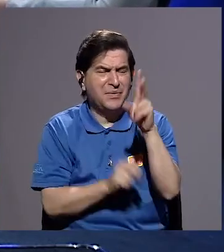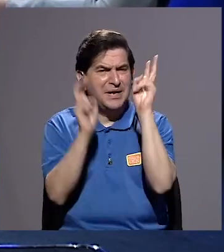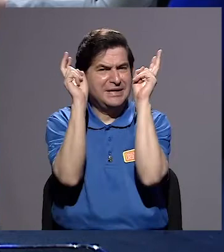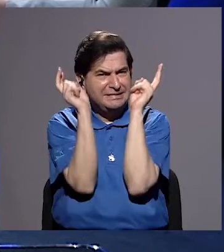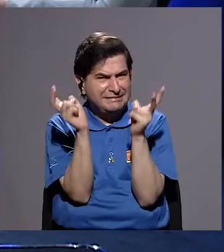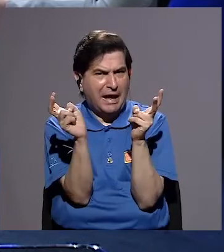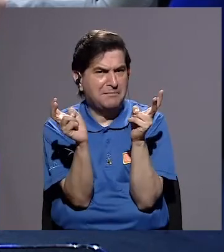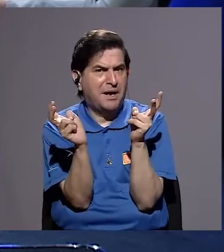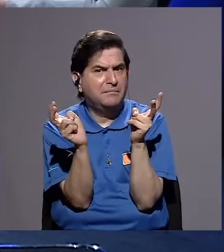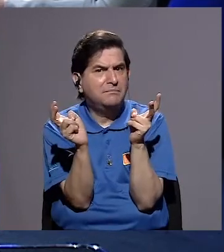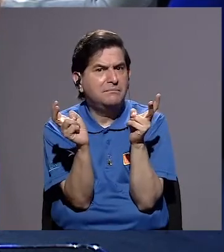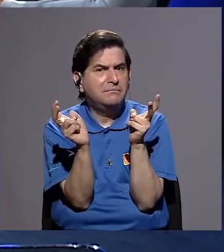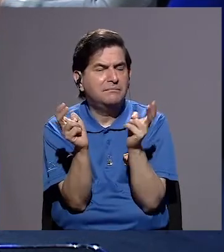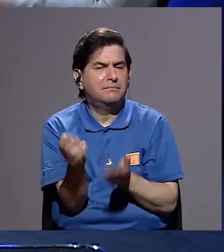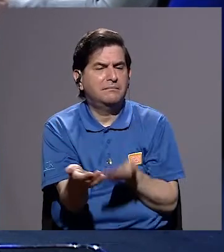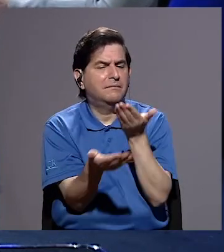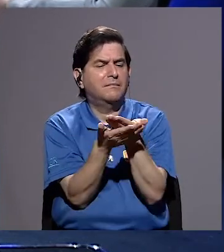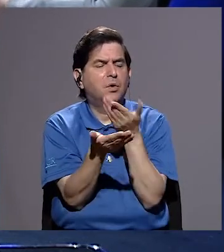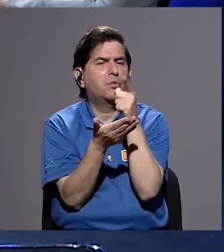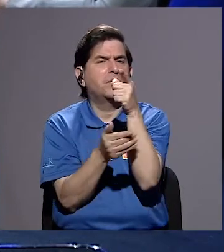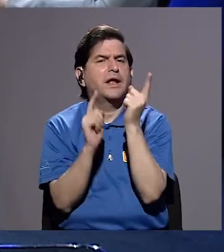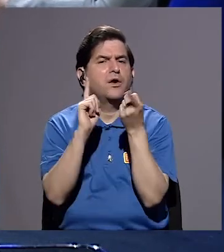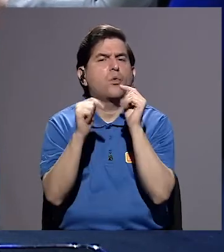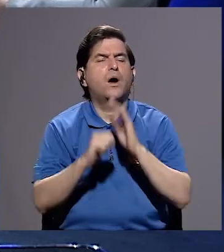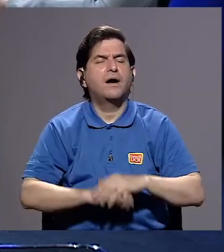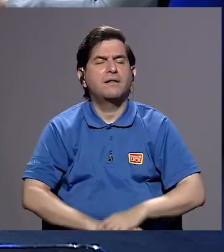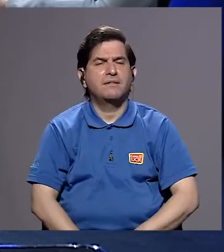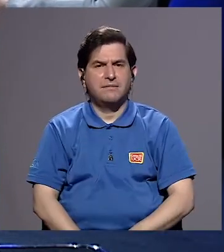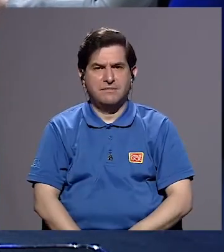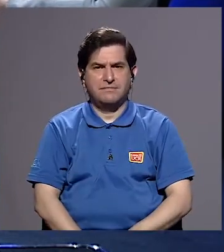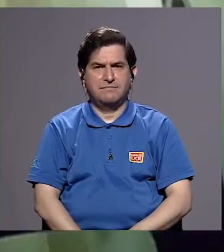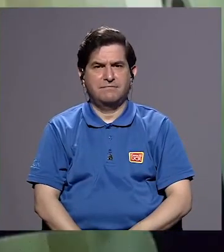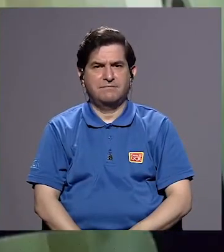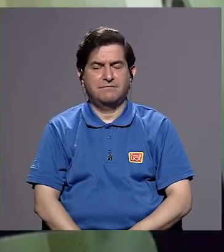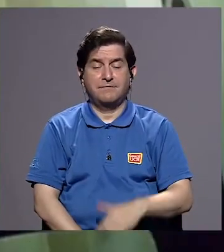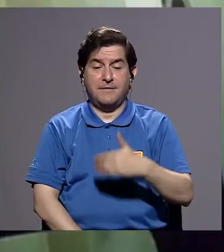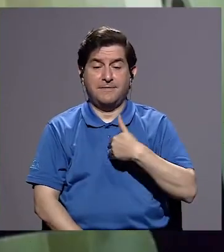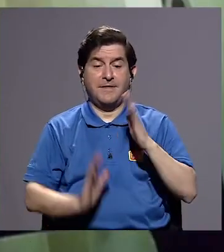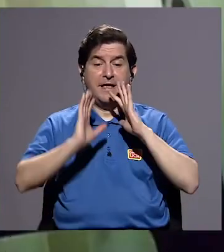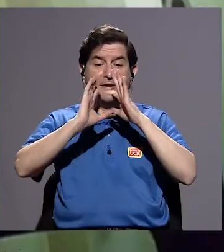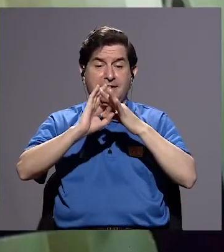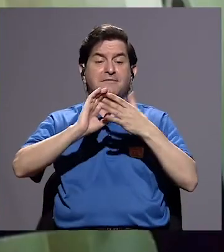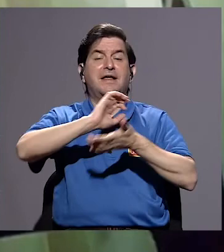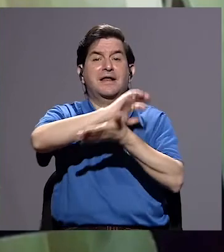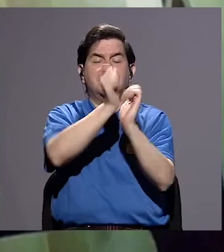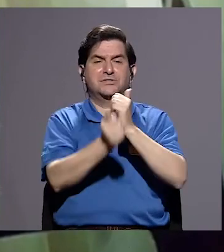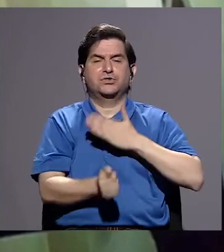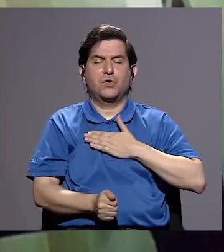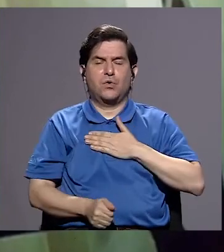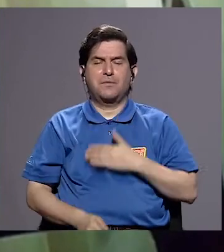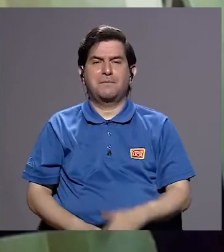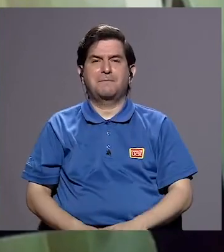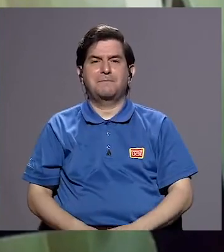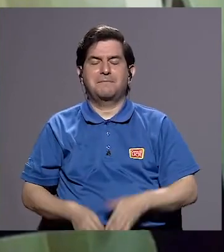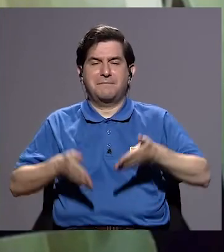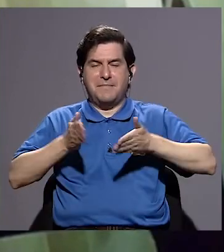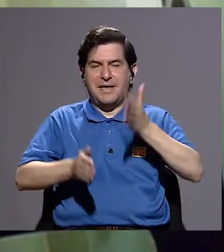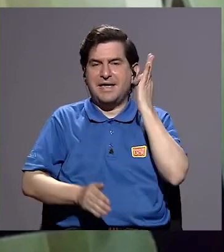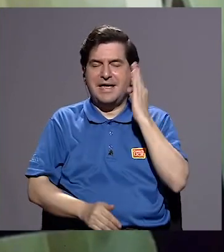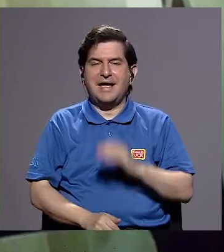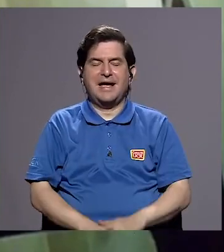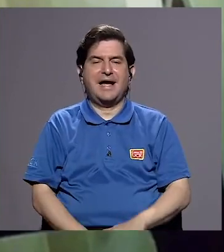esta materia? ¿Cuáles propondría usted? Bueno, tiene que haber cambios. Mi hija Elena White